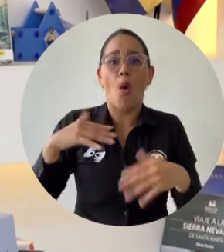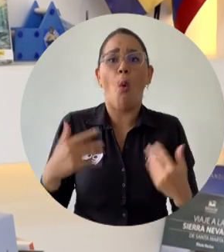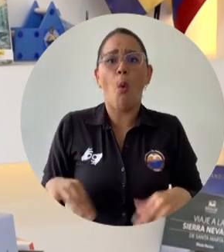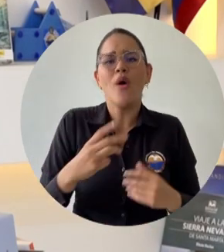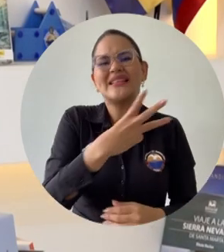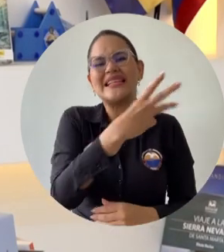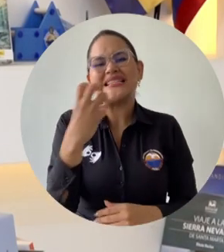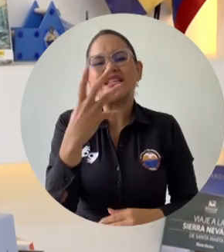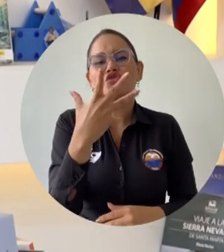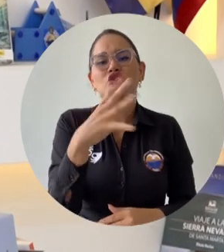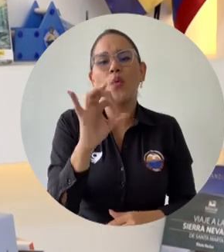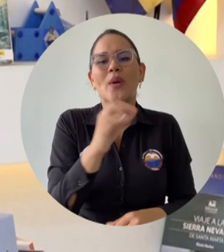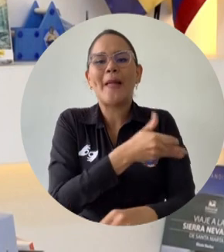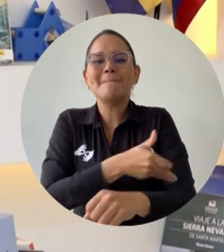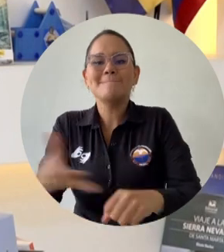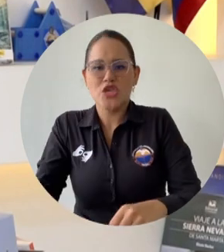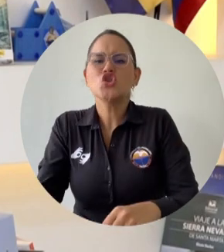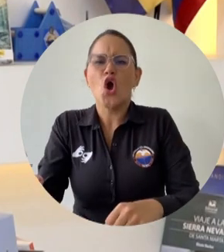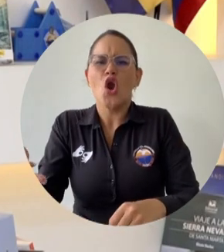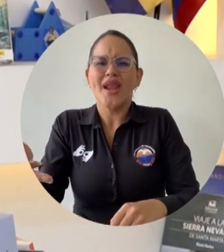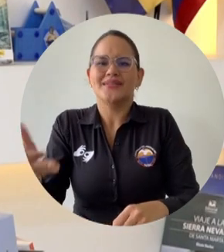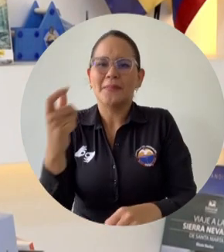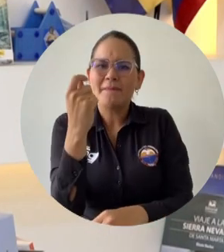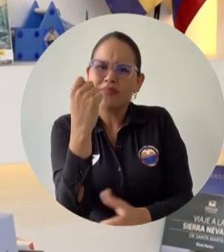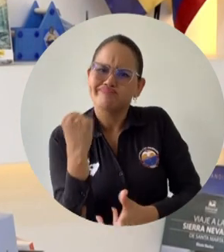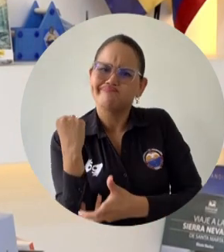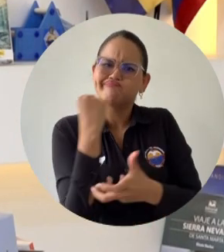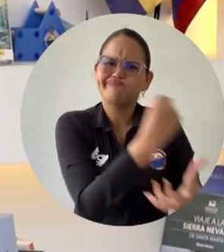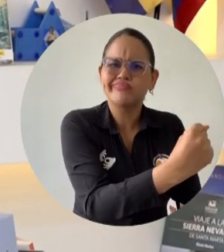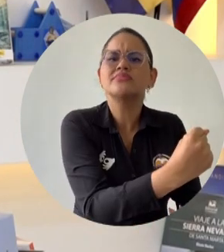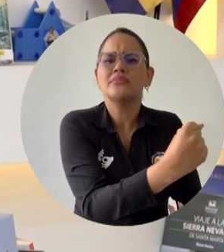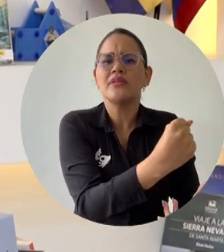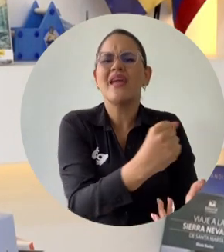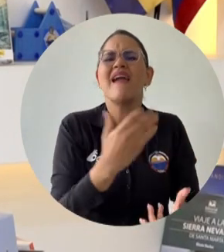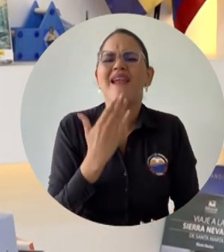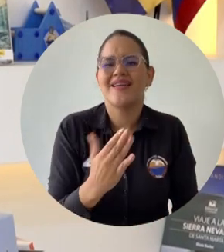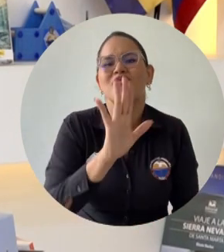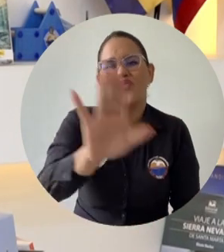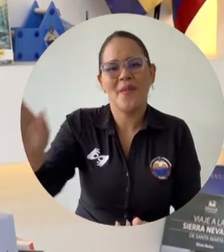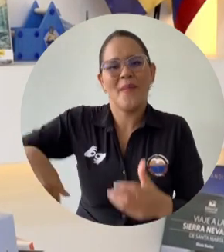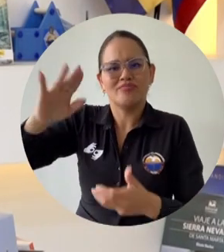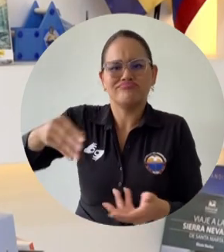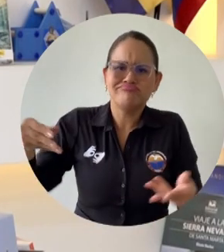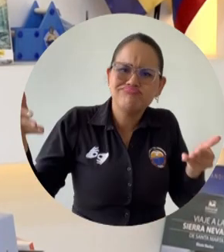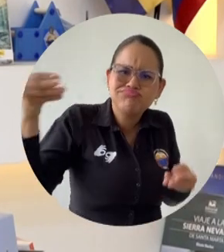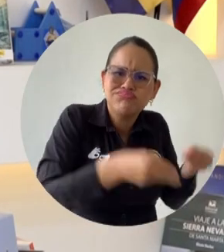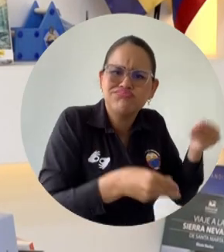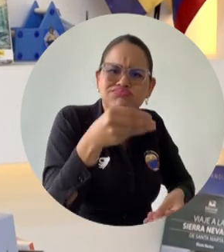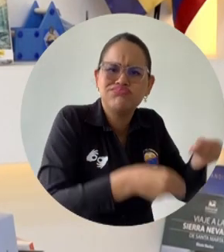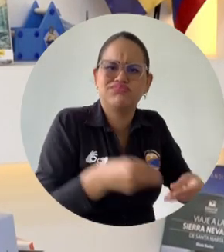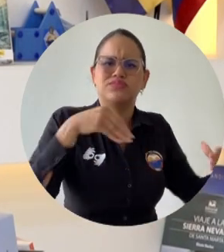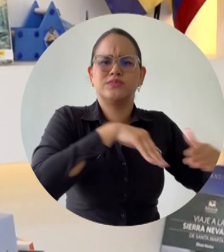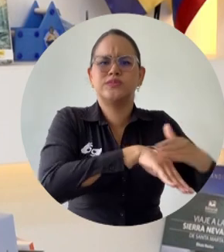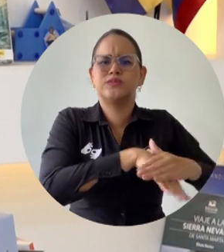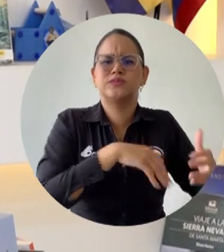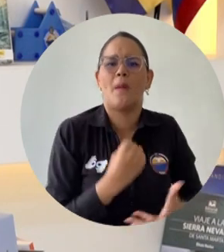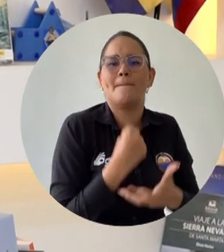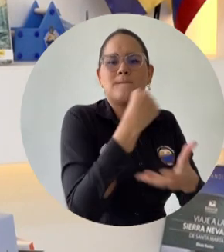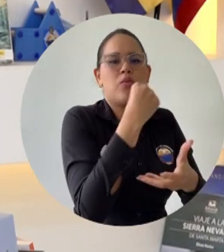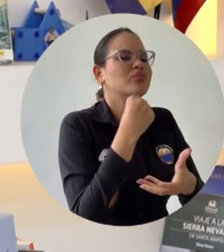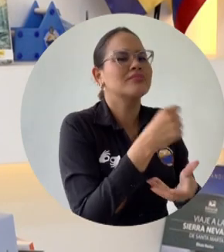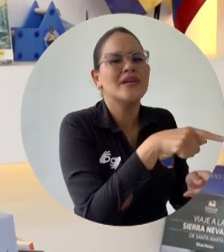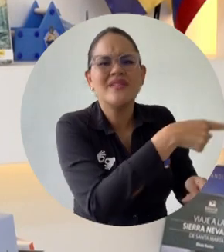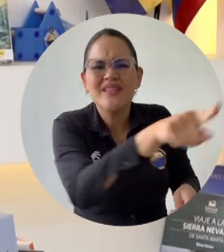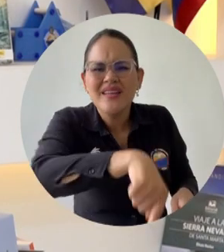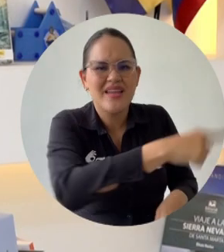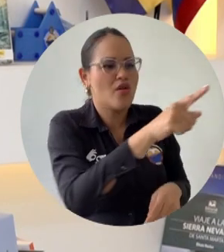aporte logró recaudar cerca de 350 millones de pesos que nos ayudó a solventar la situación para muchos de nuestros compañeros que quedaron sin